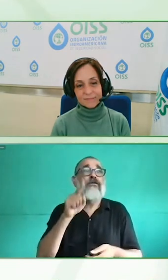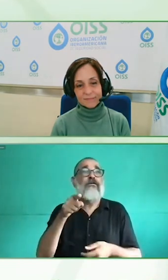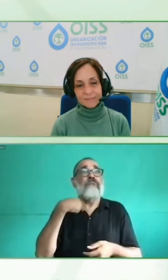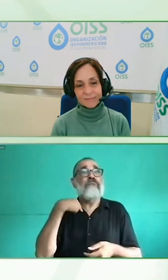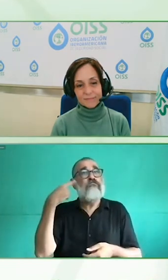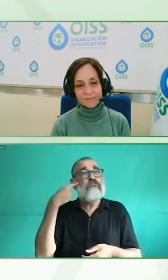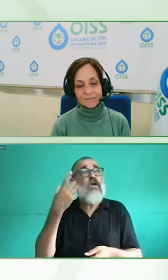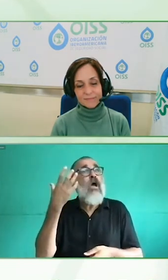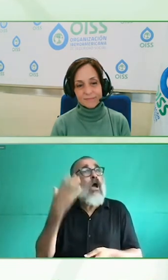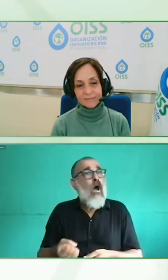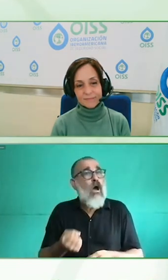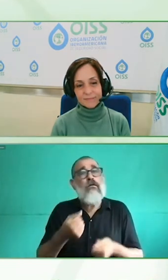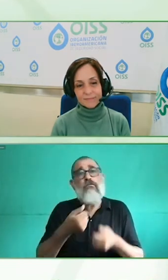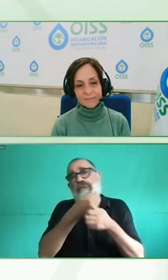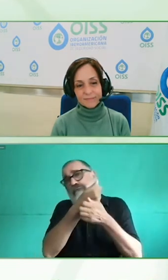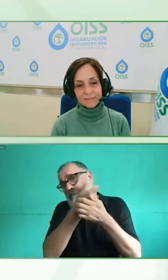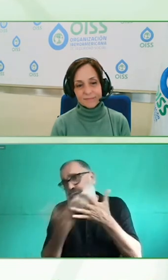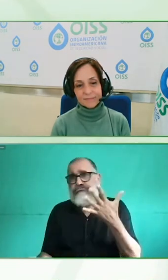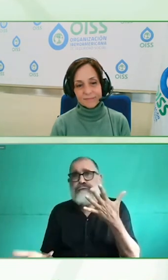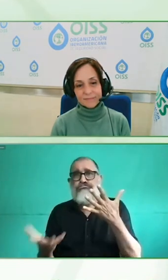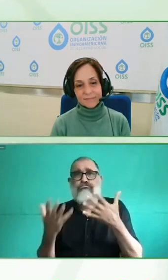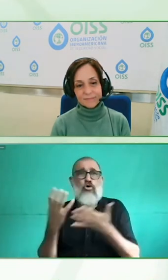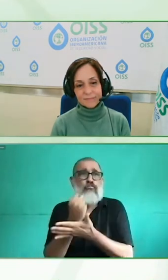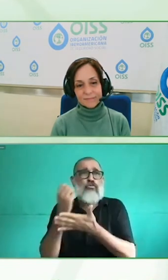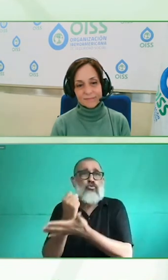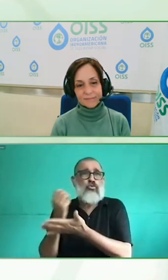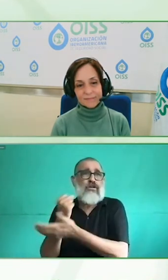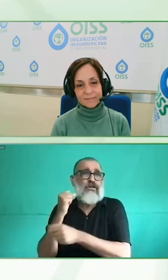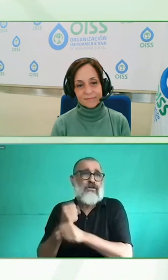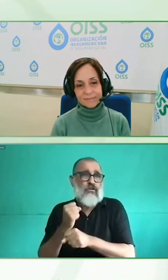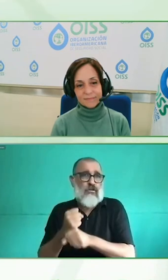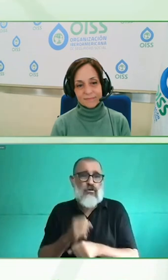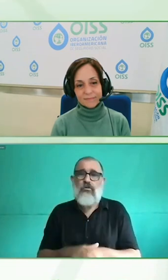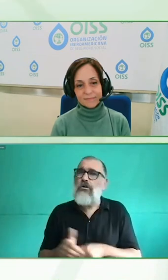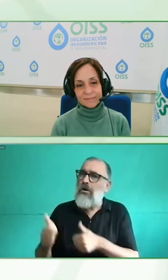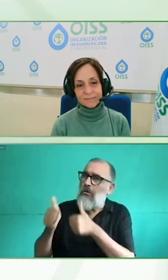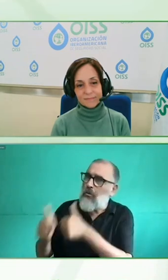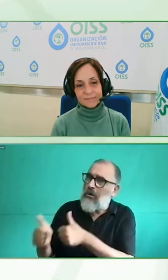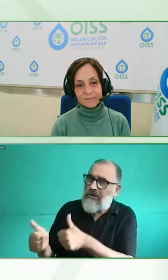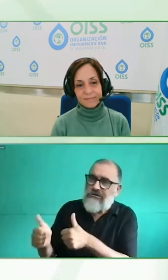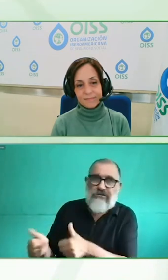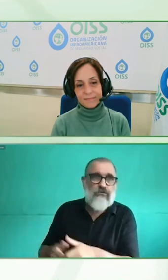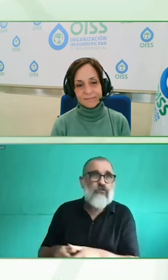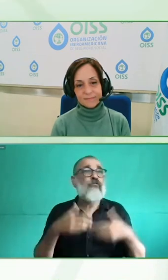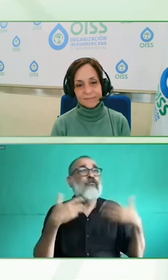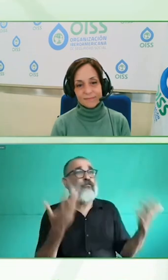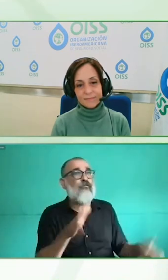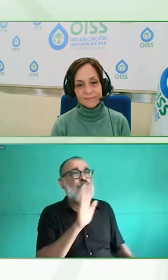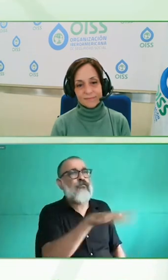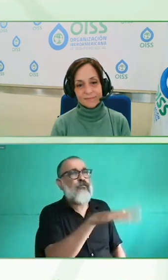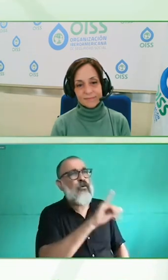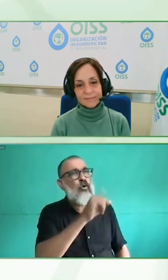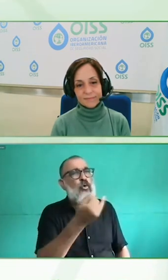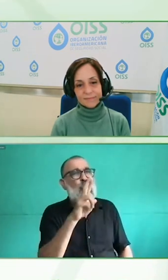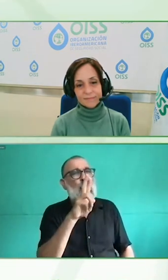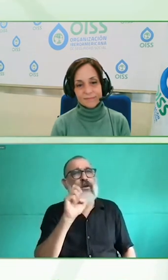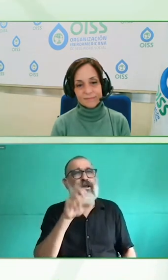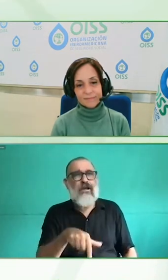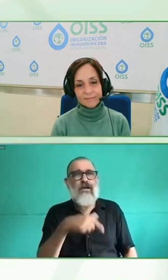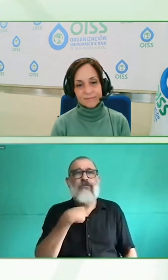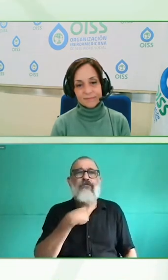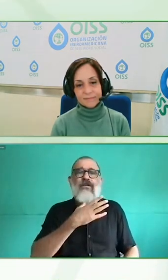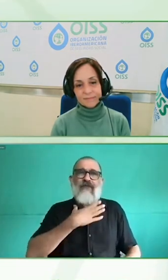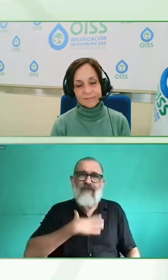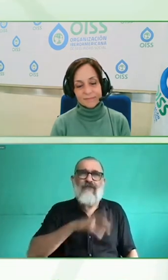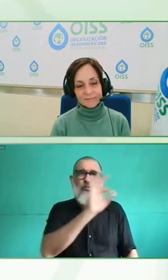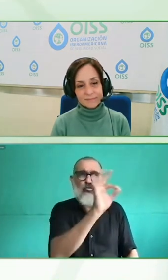un poco que nos cuentes un poquito más qué ejemplos concretos has tenido con el trabajo de las empresas y qué productos y servicios